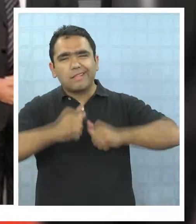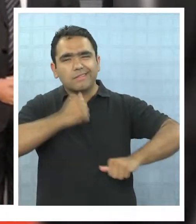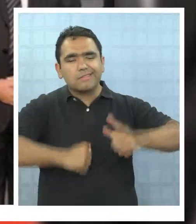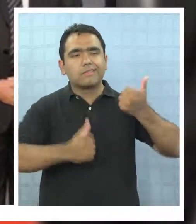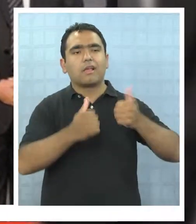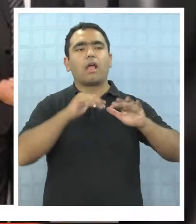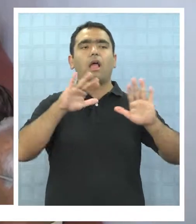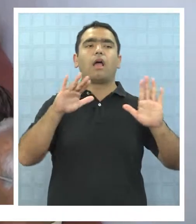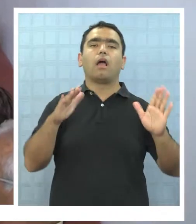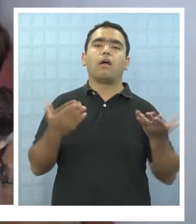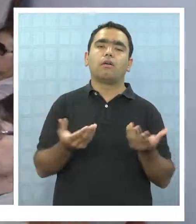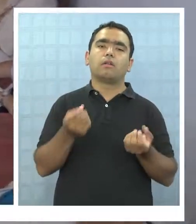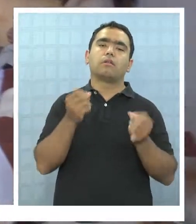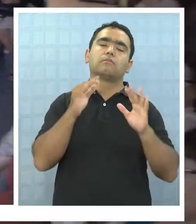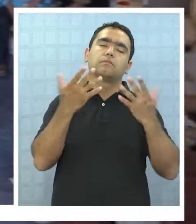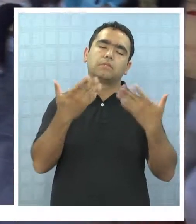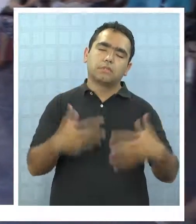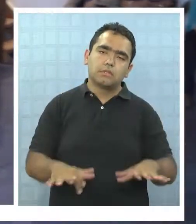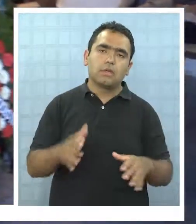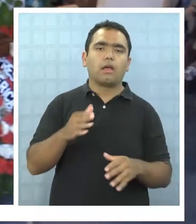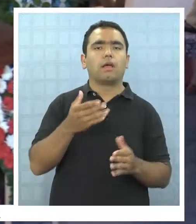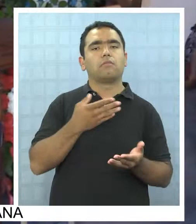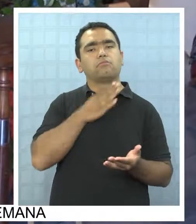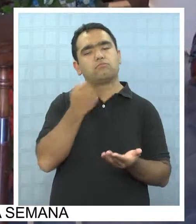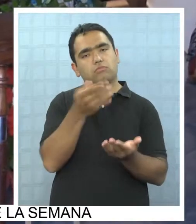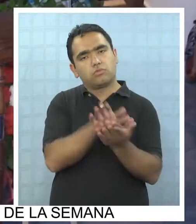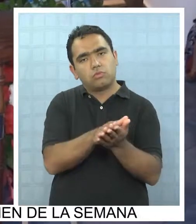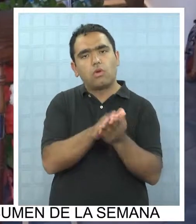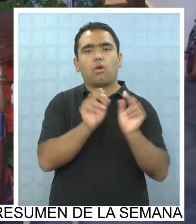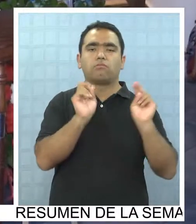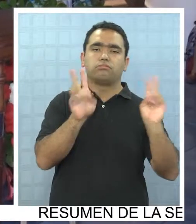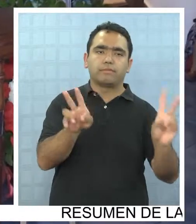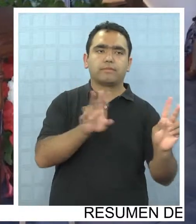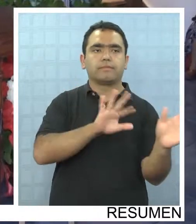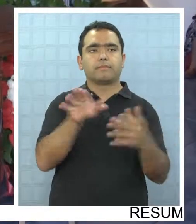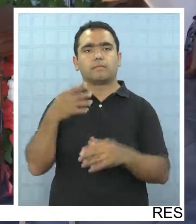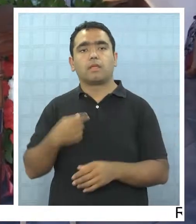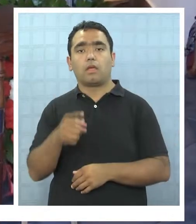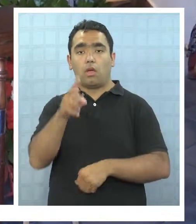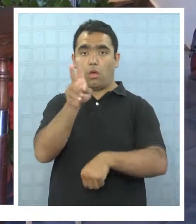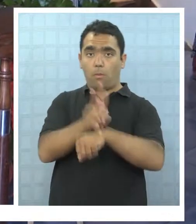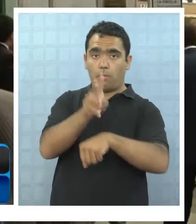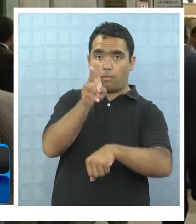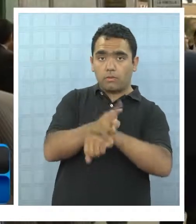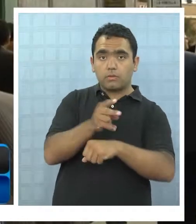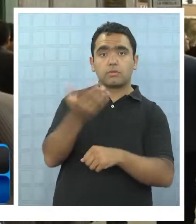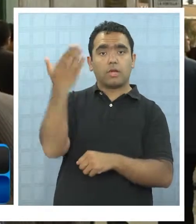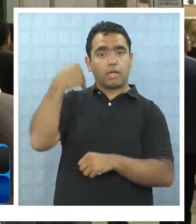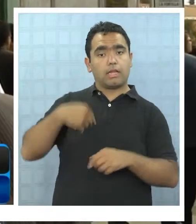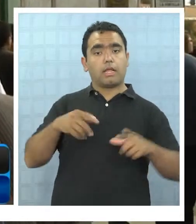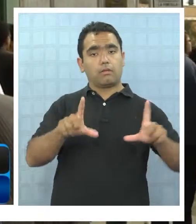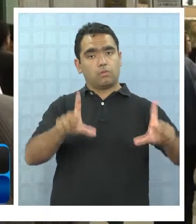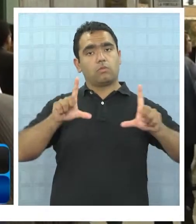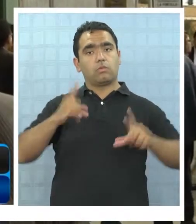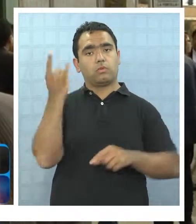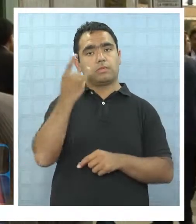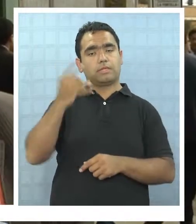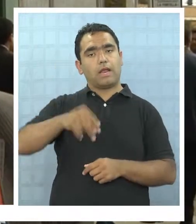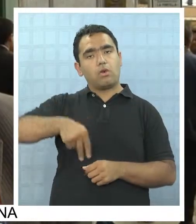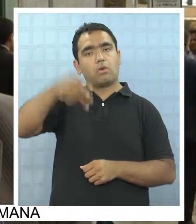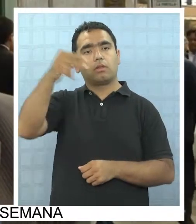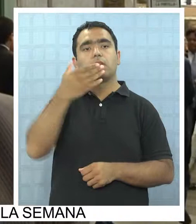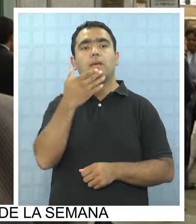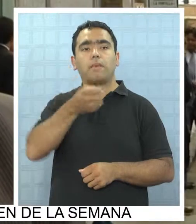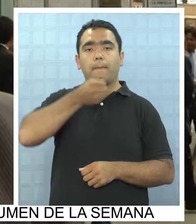y ahora se encuentra descansando como él se lo merece. Vivero se tituló como profesor en la Universidad del Norte C. de